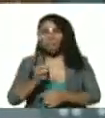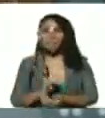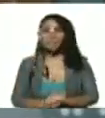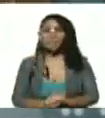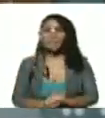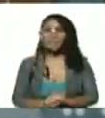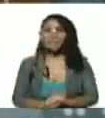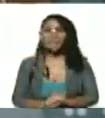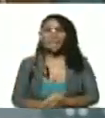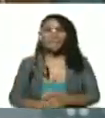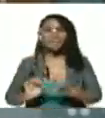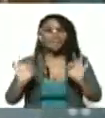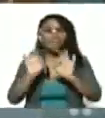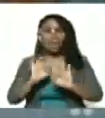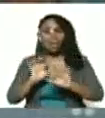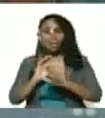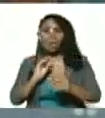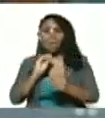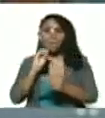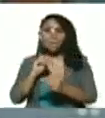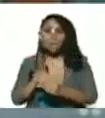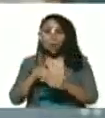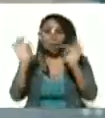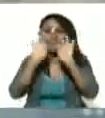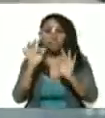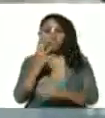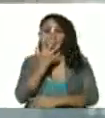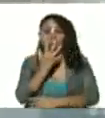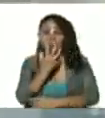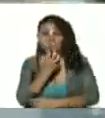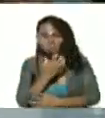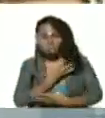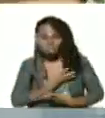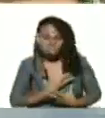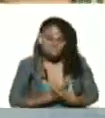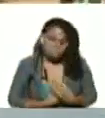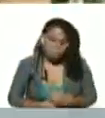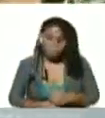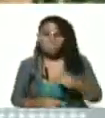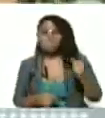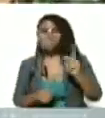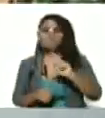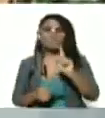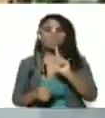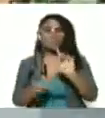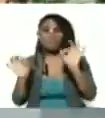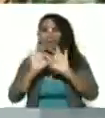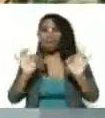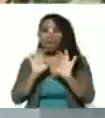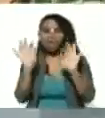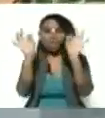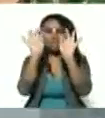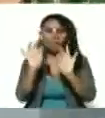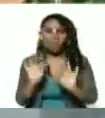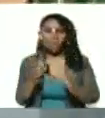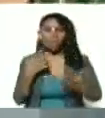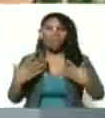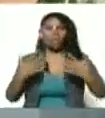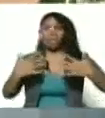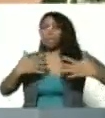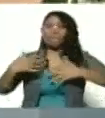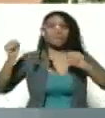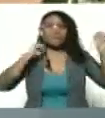que nadie entre en fase de tristeza depresión que nadie entre en fase de desesperación